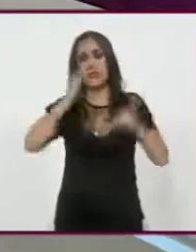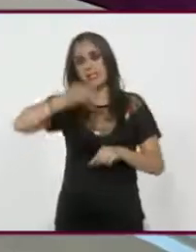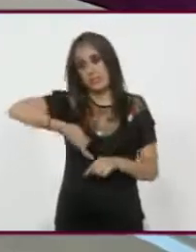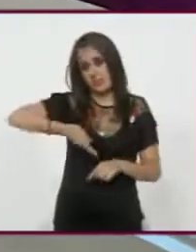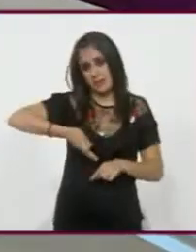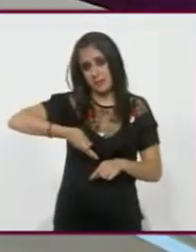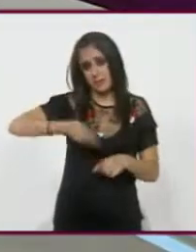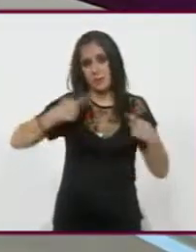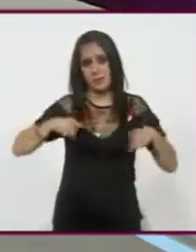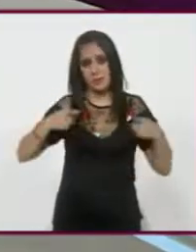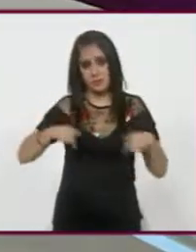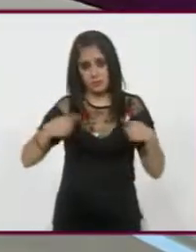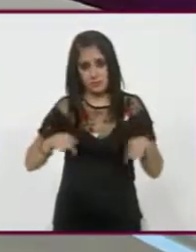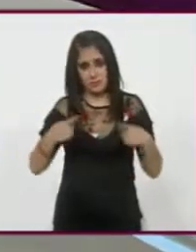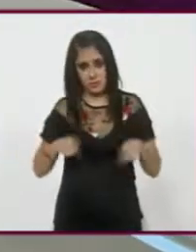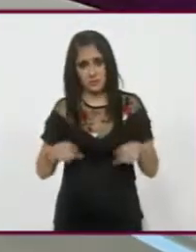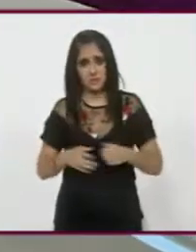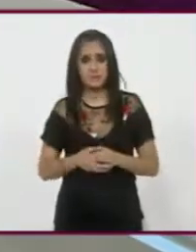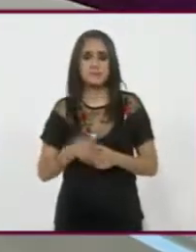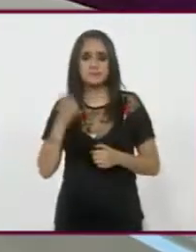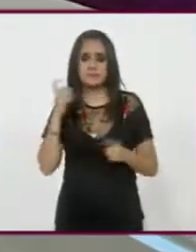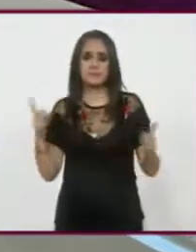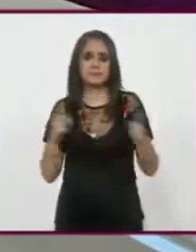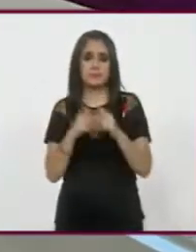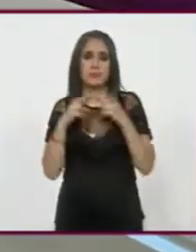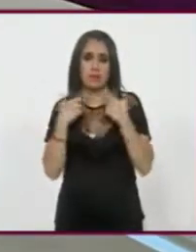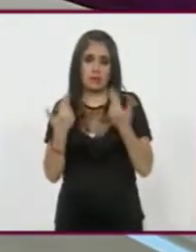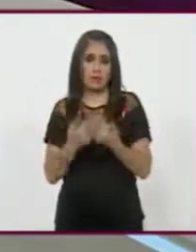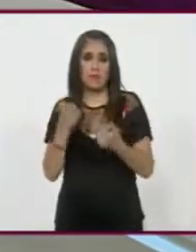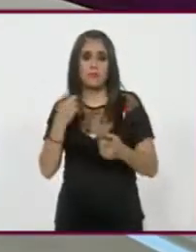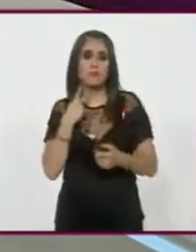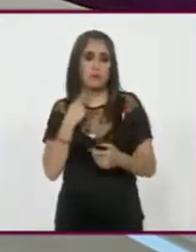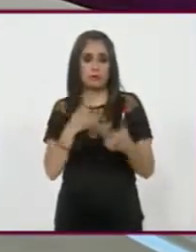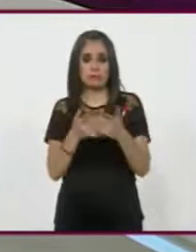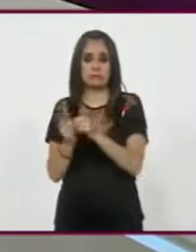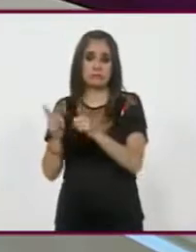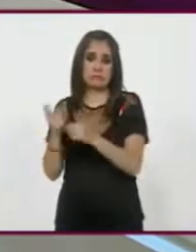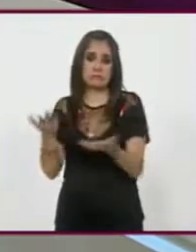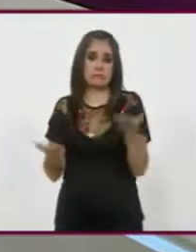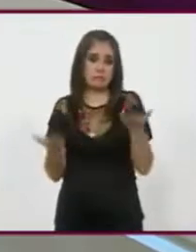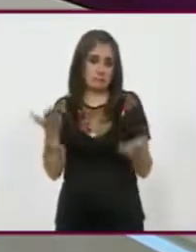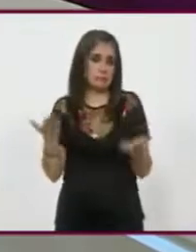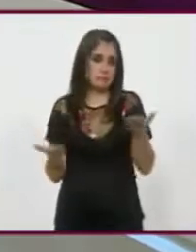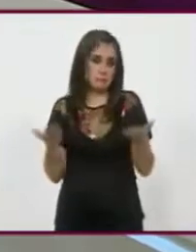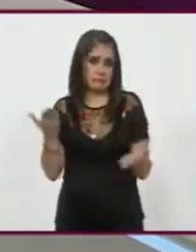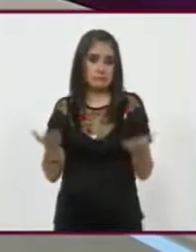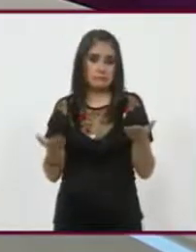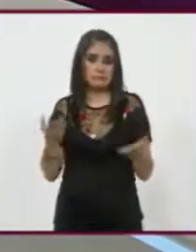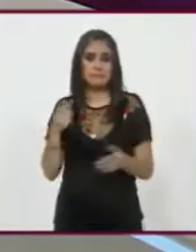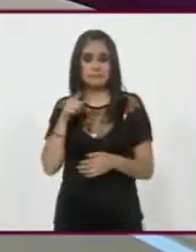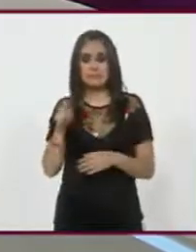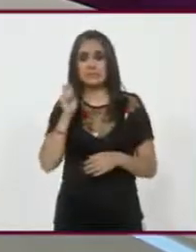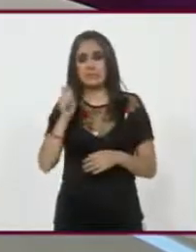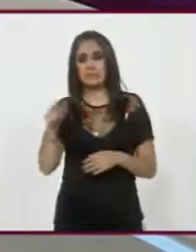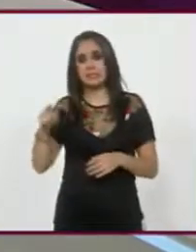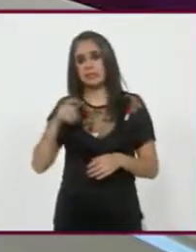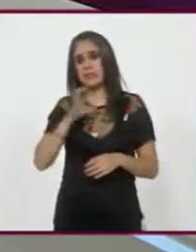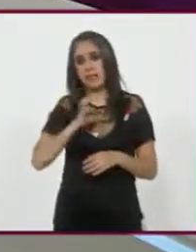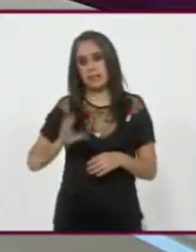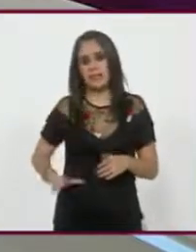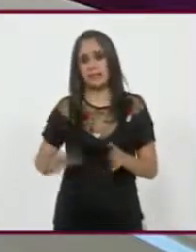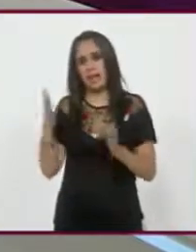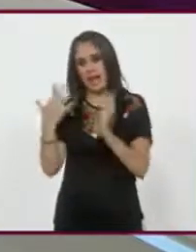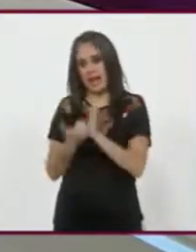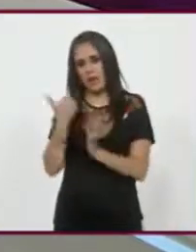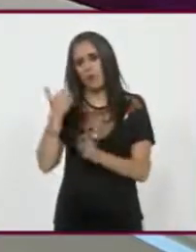ese tipo de... Sí, pesos políticos. Sí. Entonces, estás con un candidato ganador o un presidente